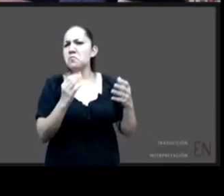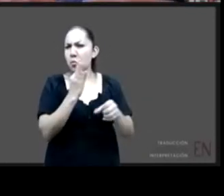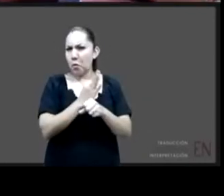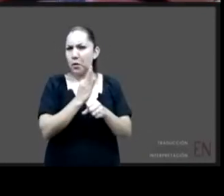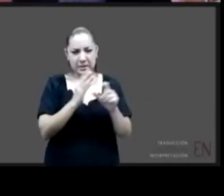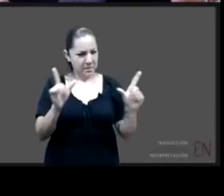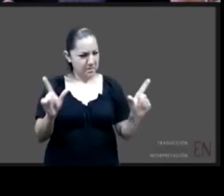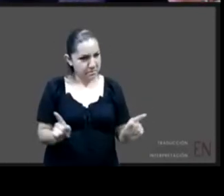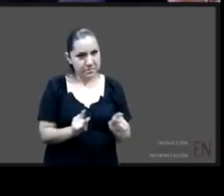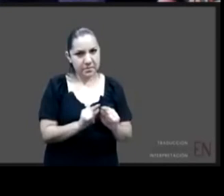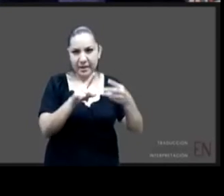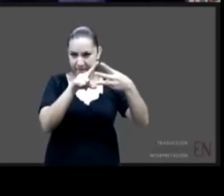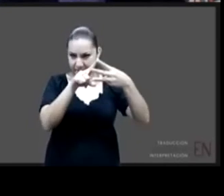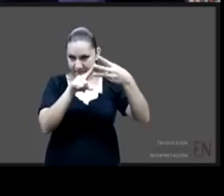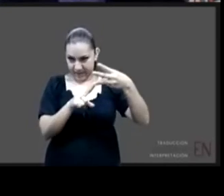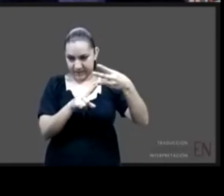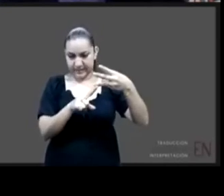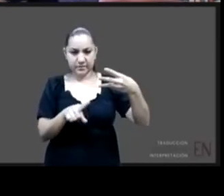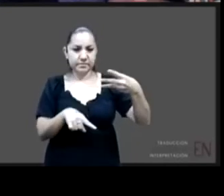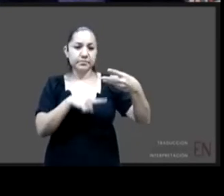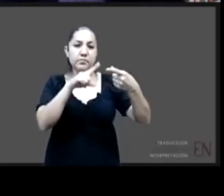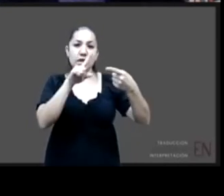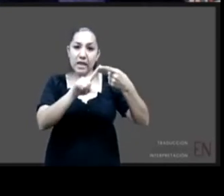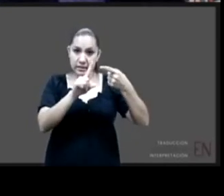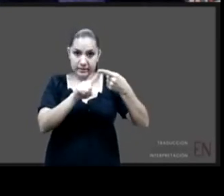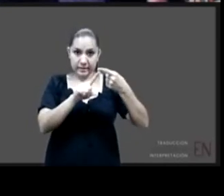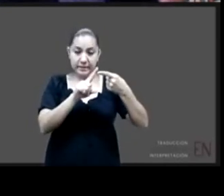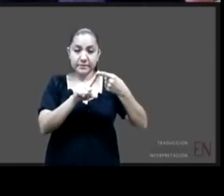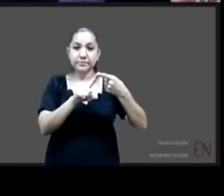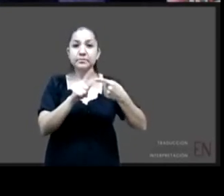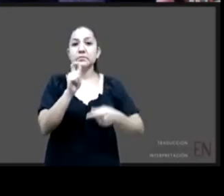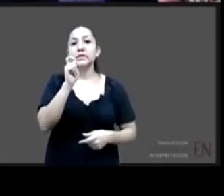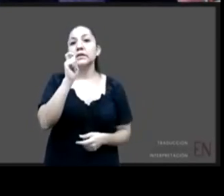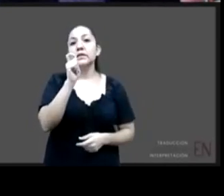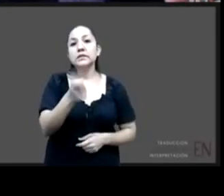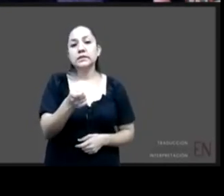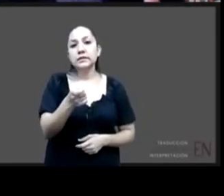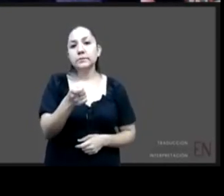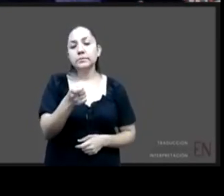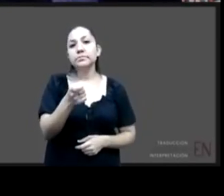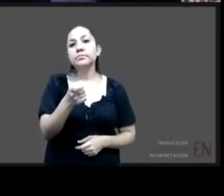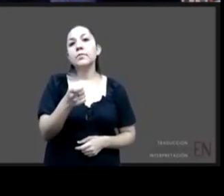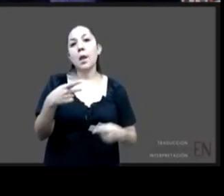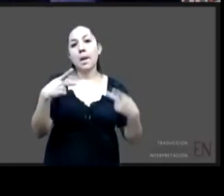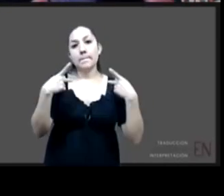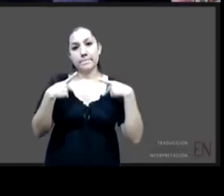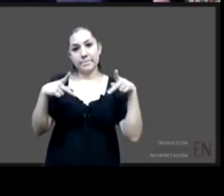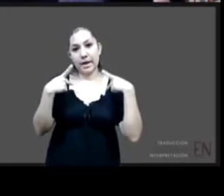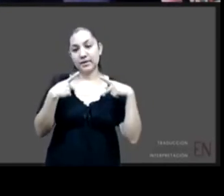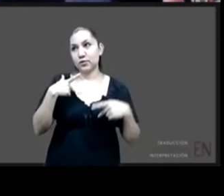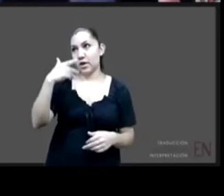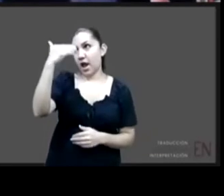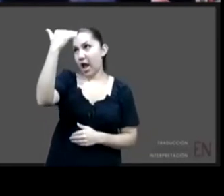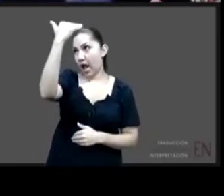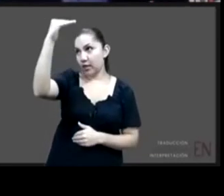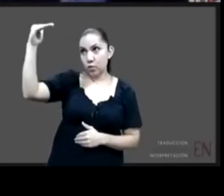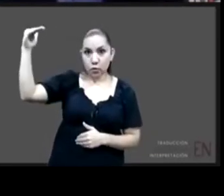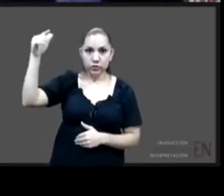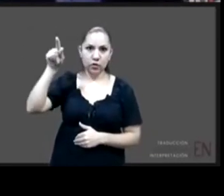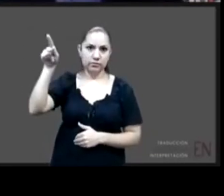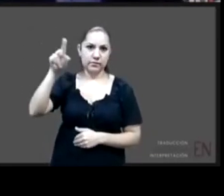tener referentes responsables adultos de manera permanente